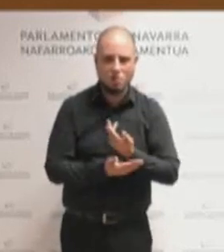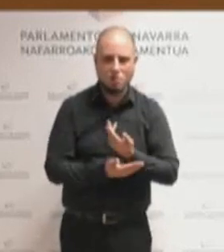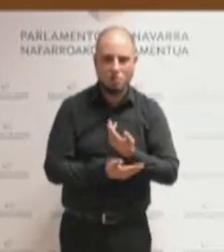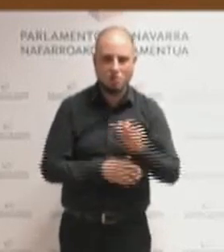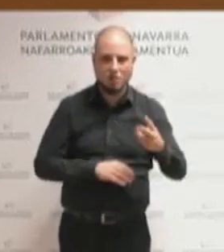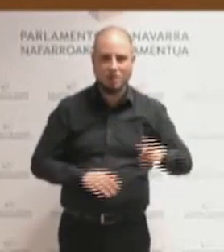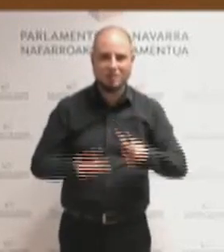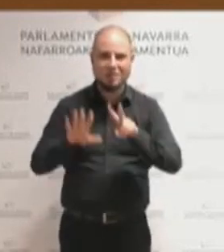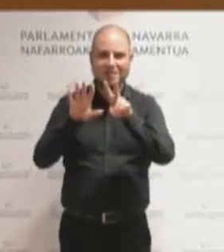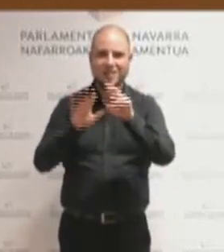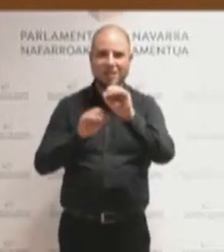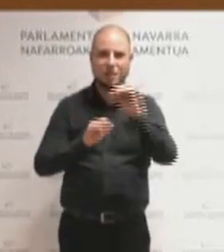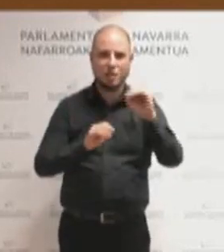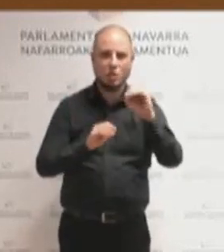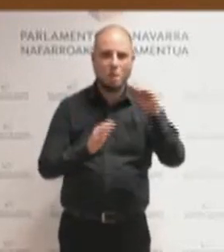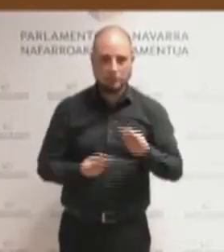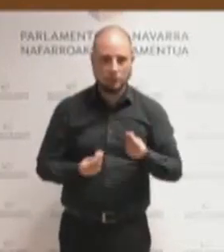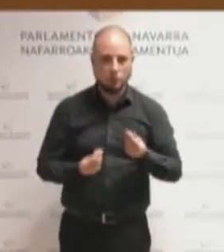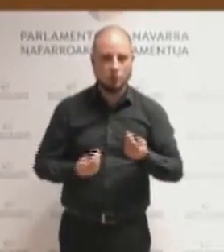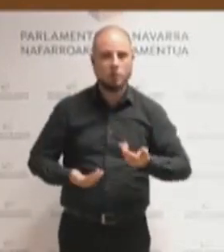euros por hora.